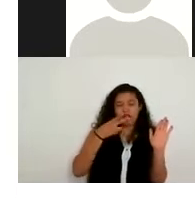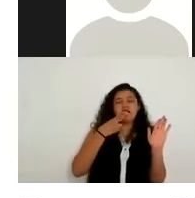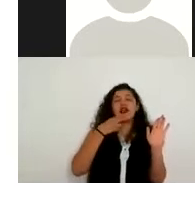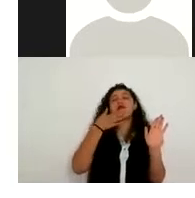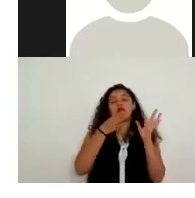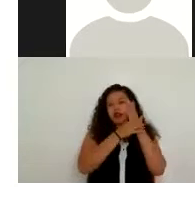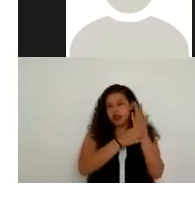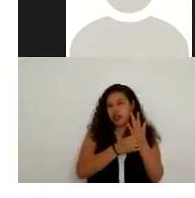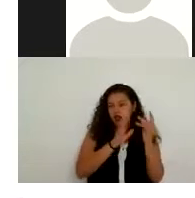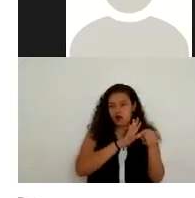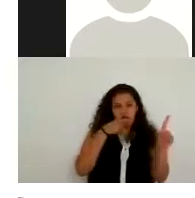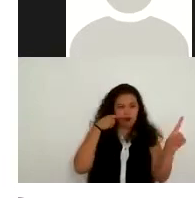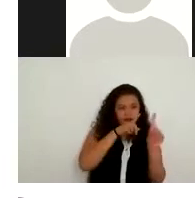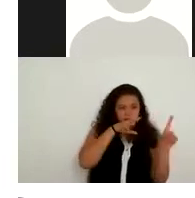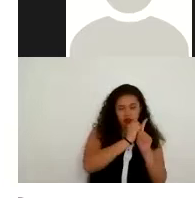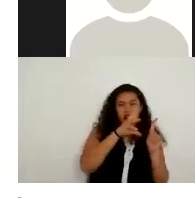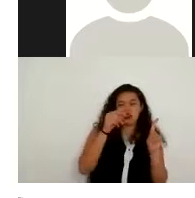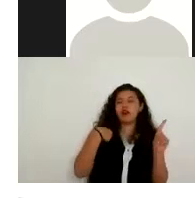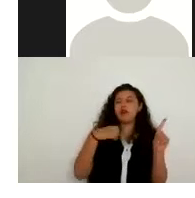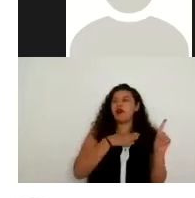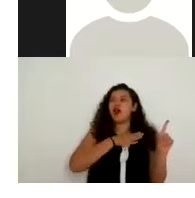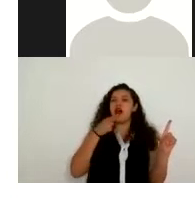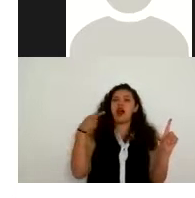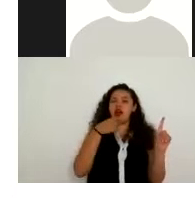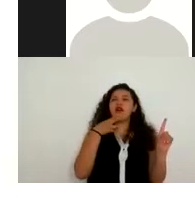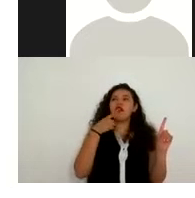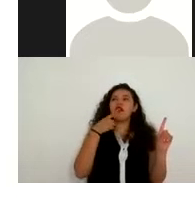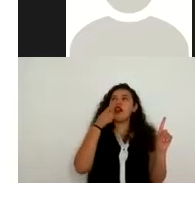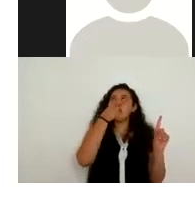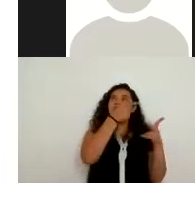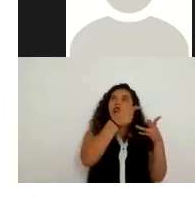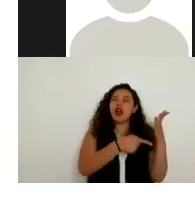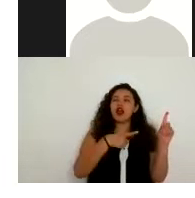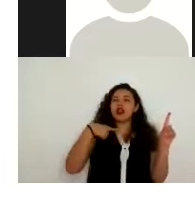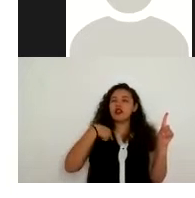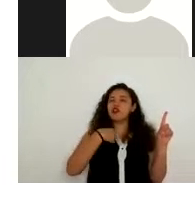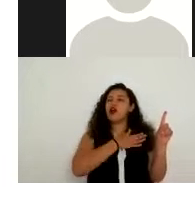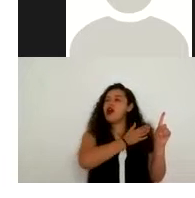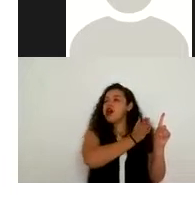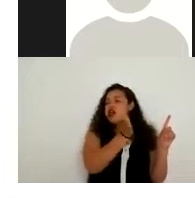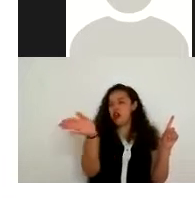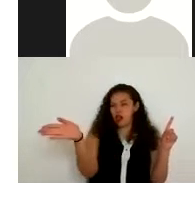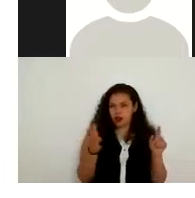utilice fuera de ese marco porque es donde estaríamos previendo ese principio de lealtad